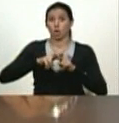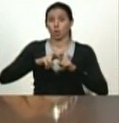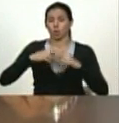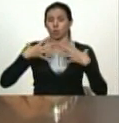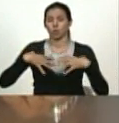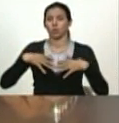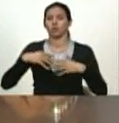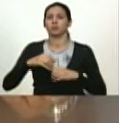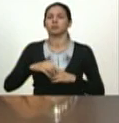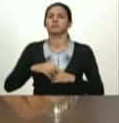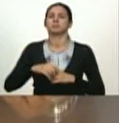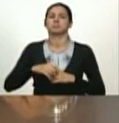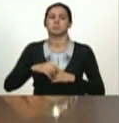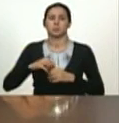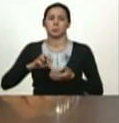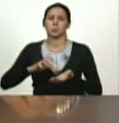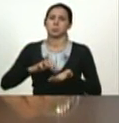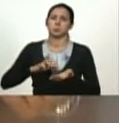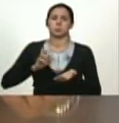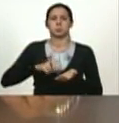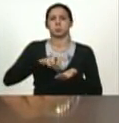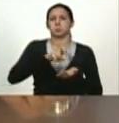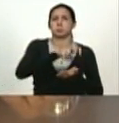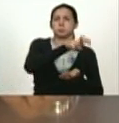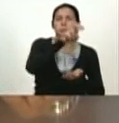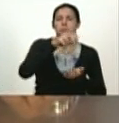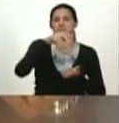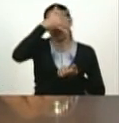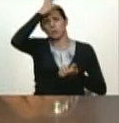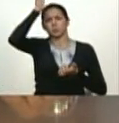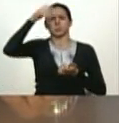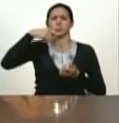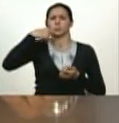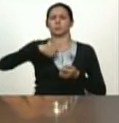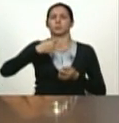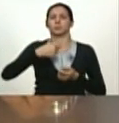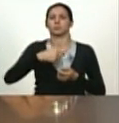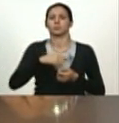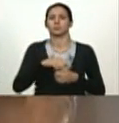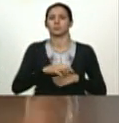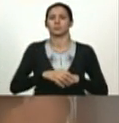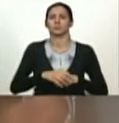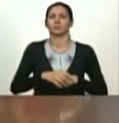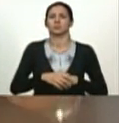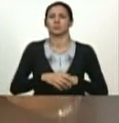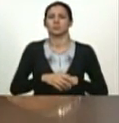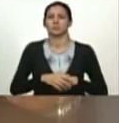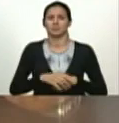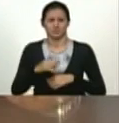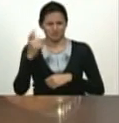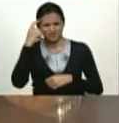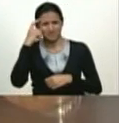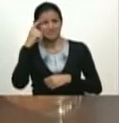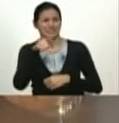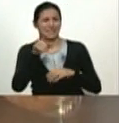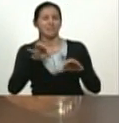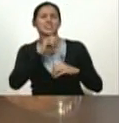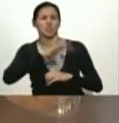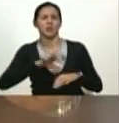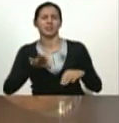hasta el sitio donde estamos nosotros un gallo pero un gallo me dice Calona que conoce la historia del gallo conoce la familia del gallo